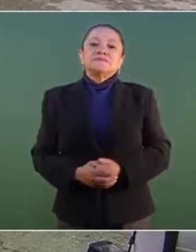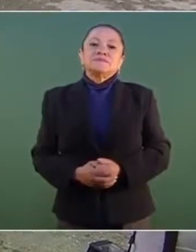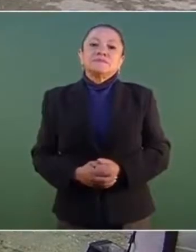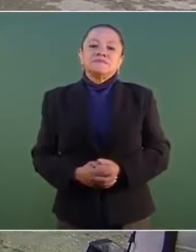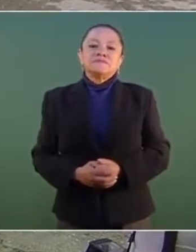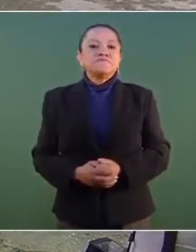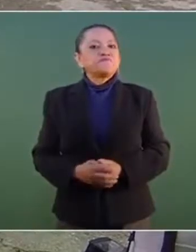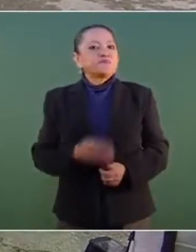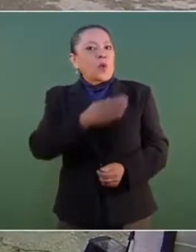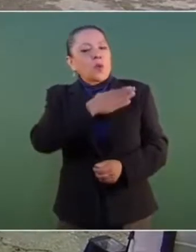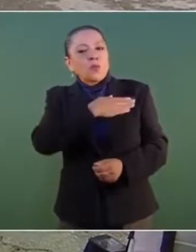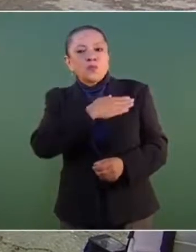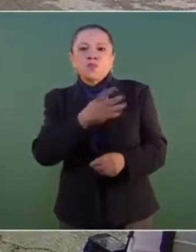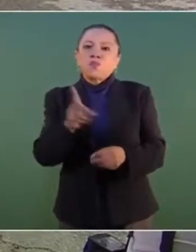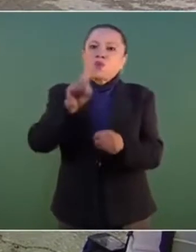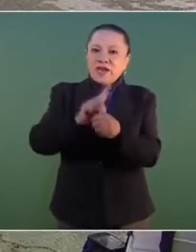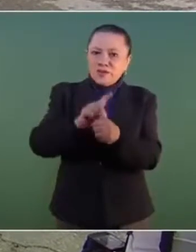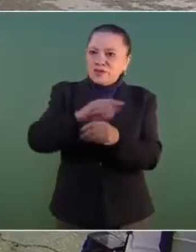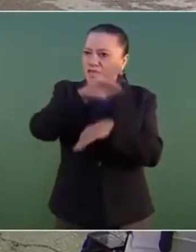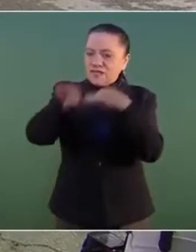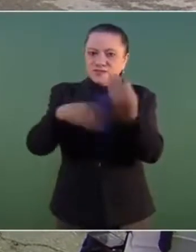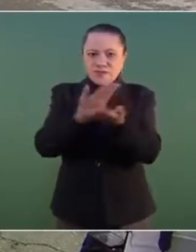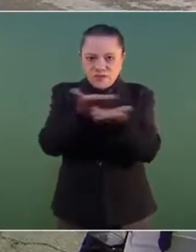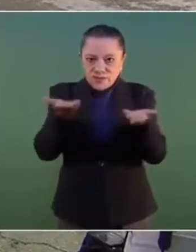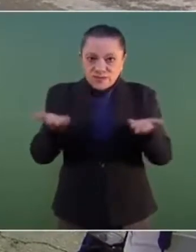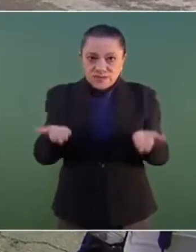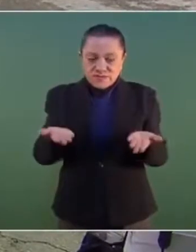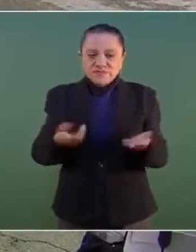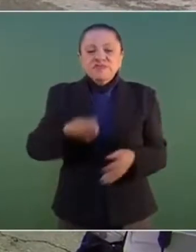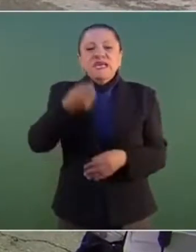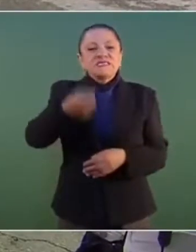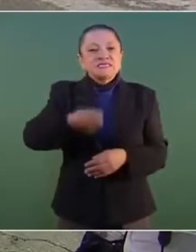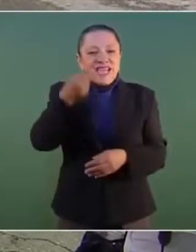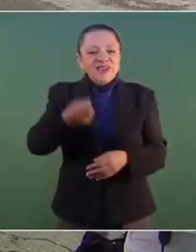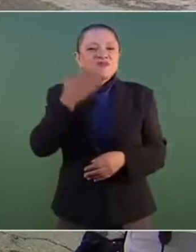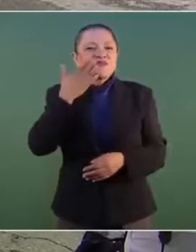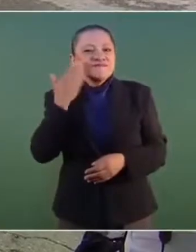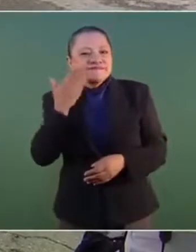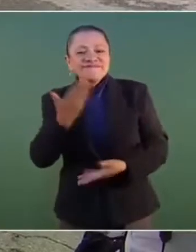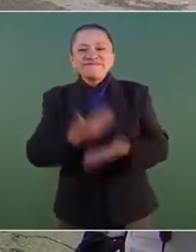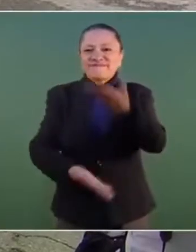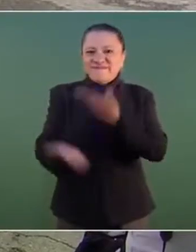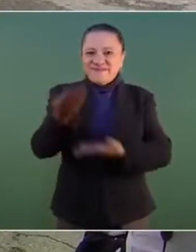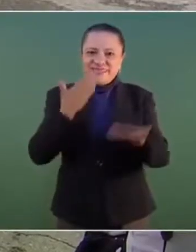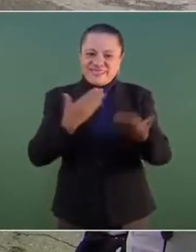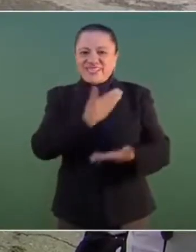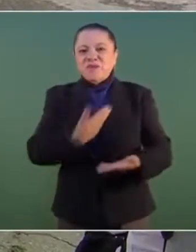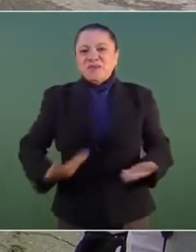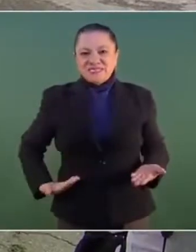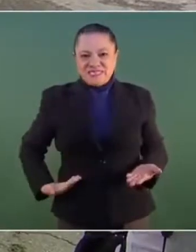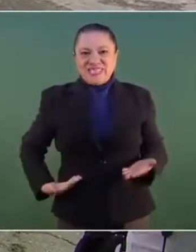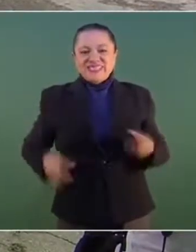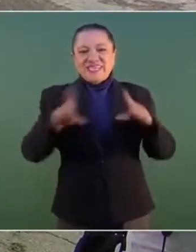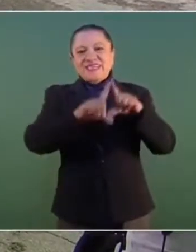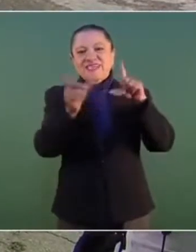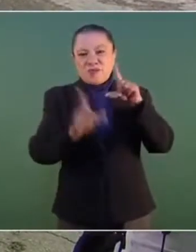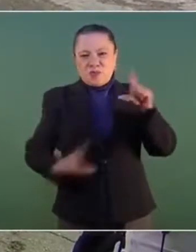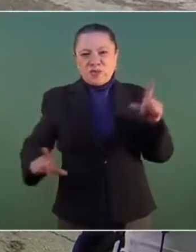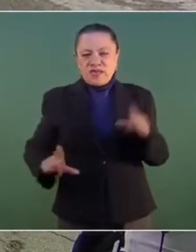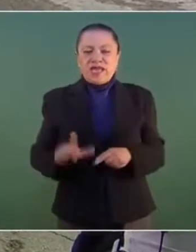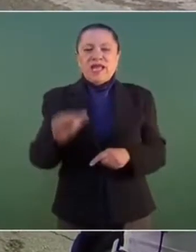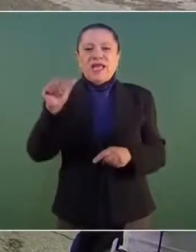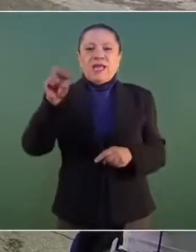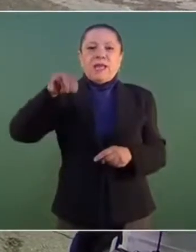Muy buenos días a todos los presentes. Saludo y doy la más cordial bienvenida al presidente de la República, al licenciado Andrés Manuel López Obrador